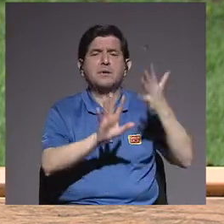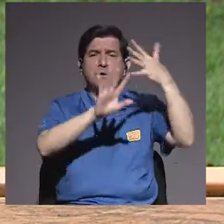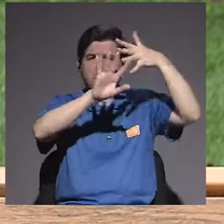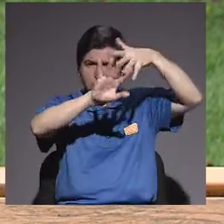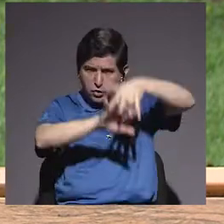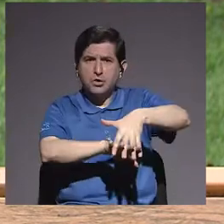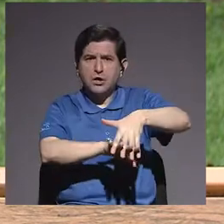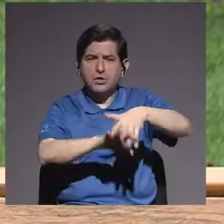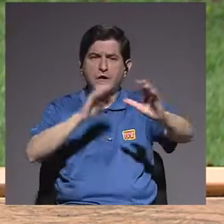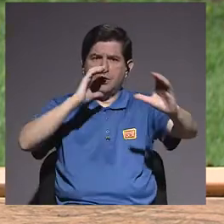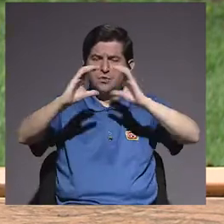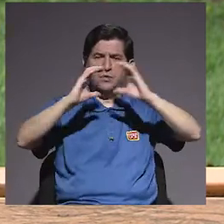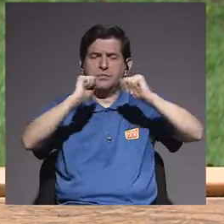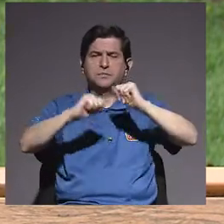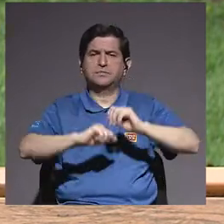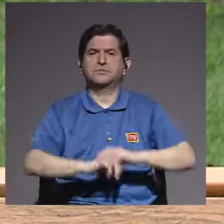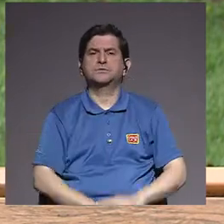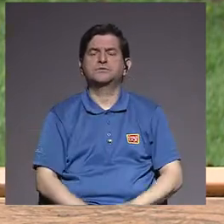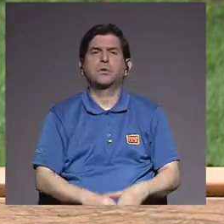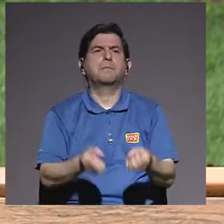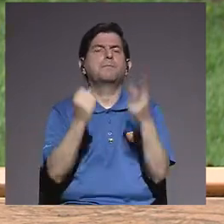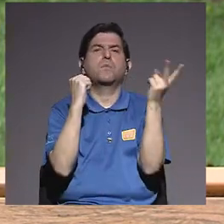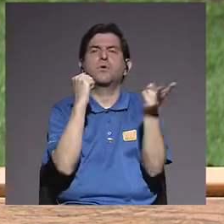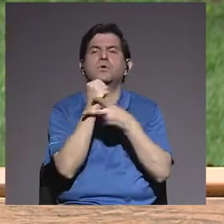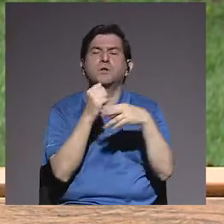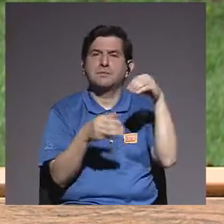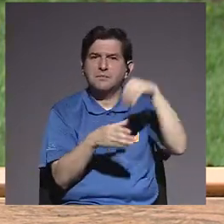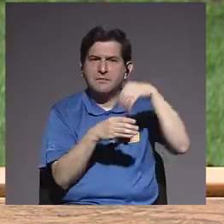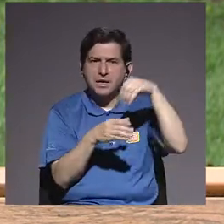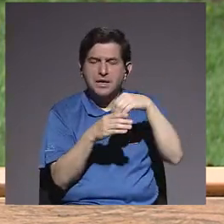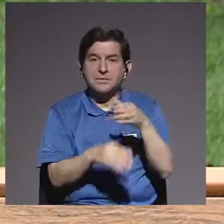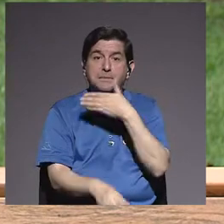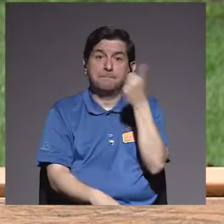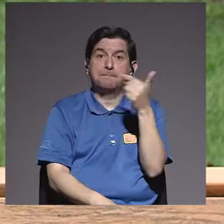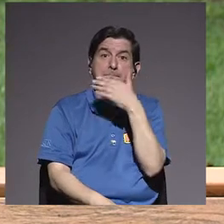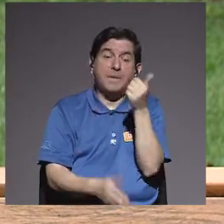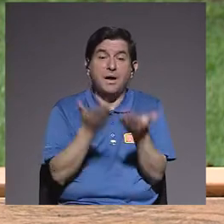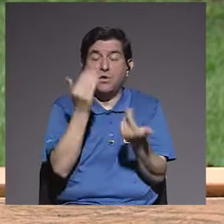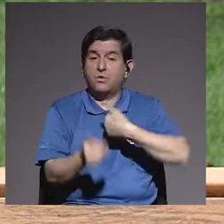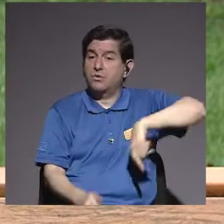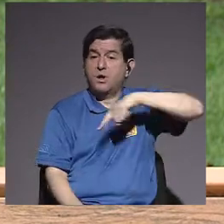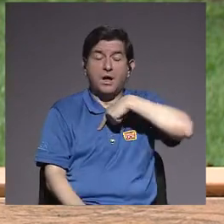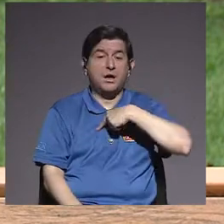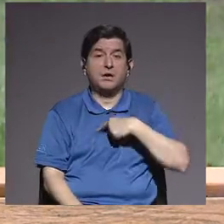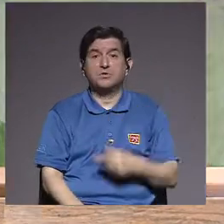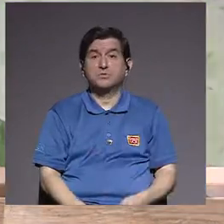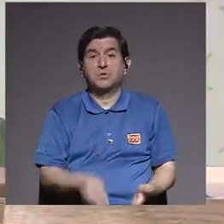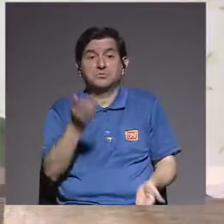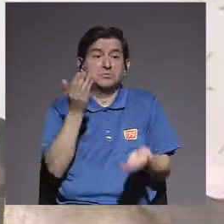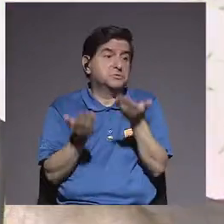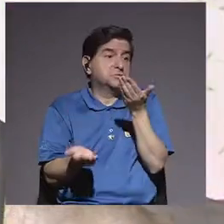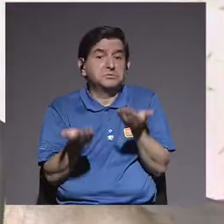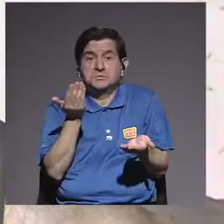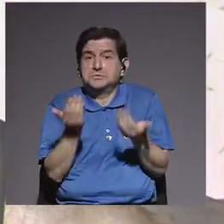integrado a nuestra conversación. Muchas veces sus aportes son mucho mejores de lo que nosotros estamos